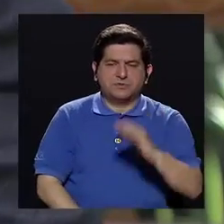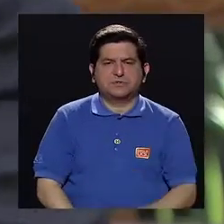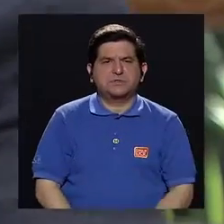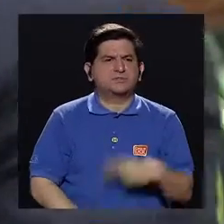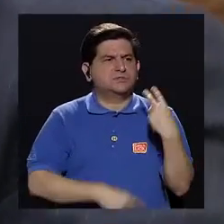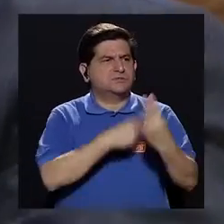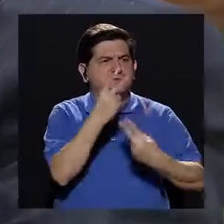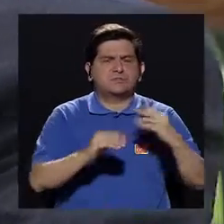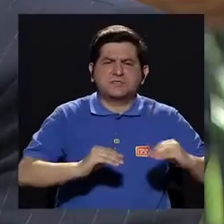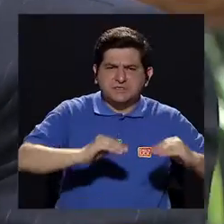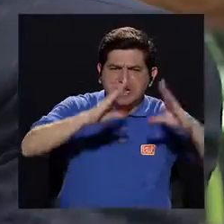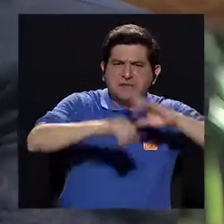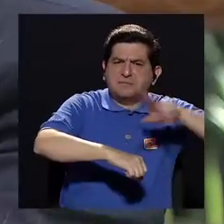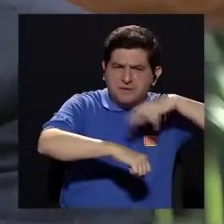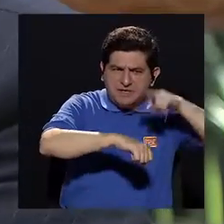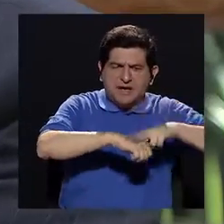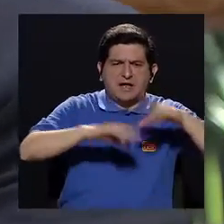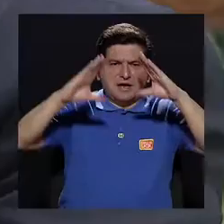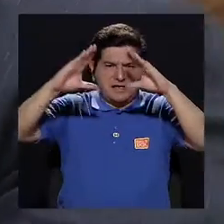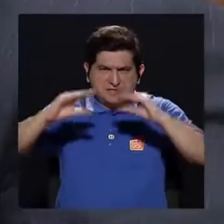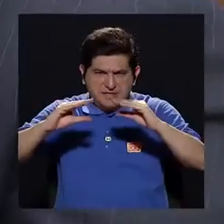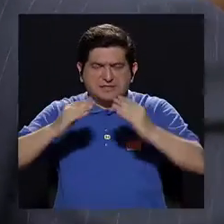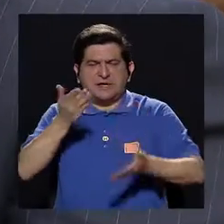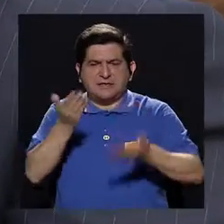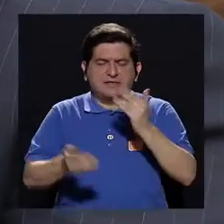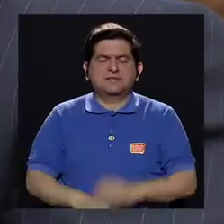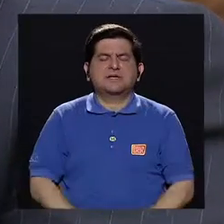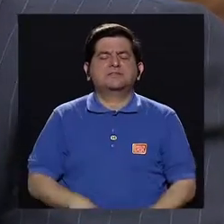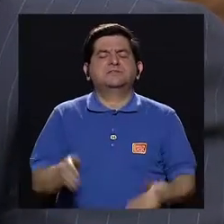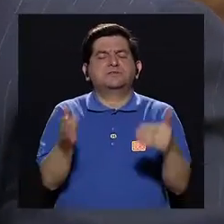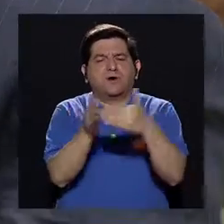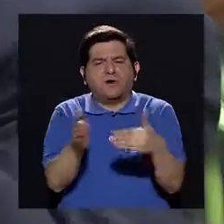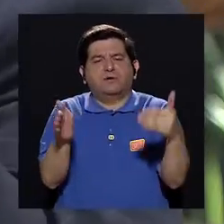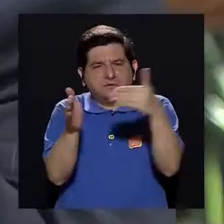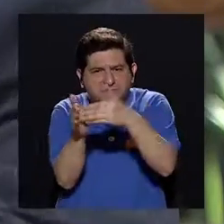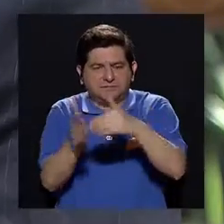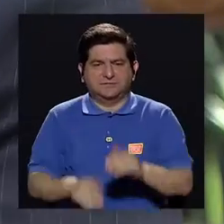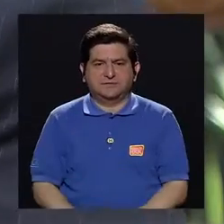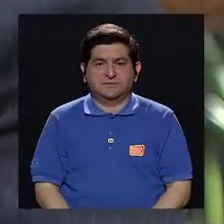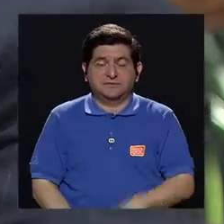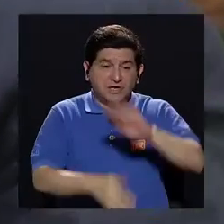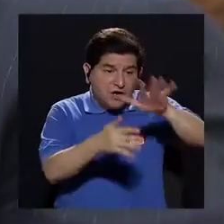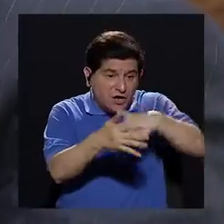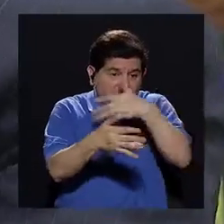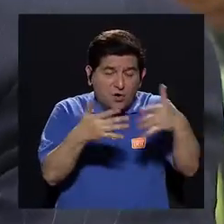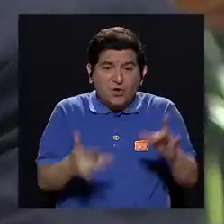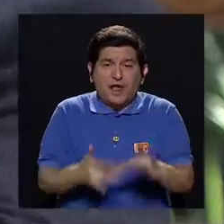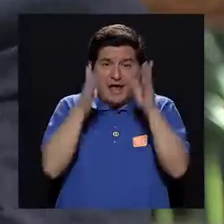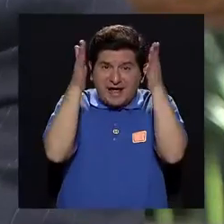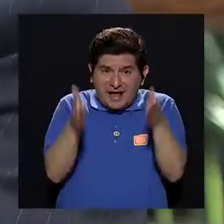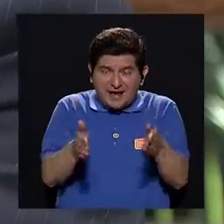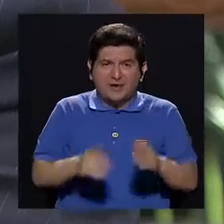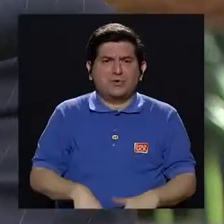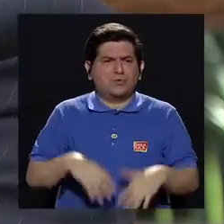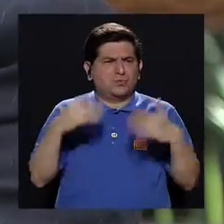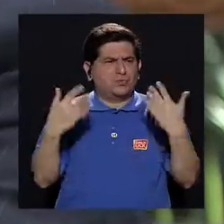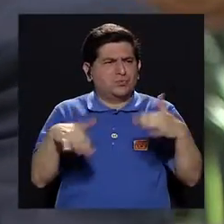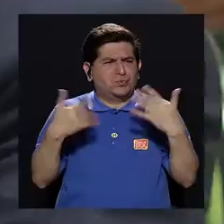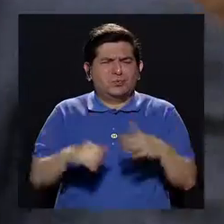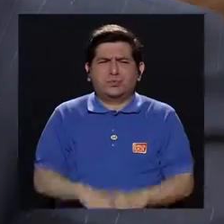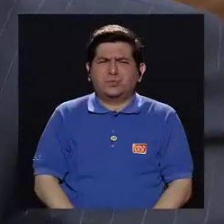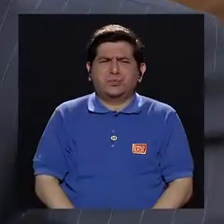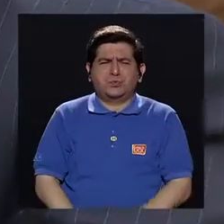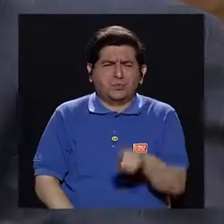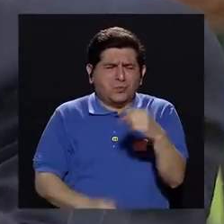Generalmente la visita se hace en la mañana y en la tarde se hace una contravisita. Entonces, los horarios de los especialistas están muy